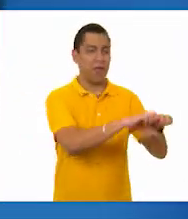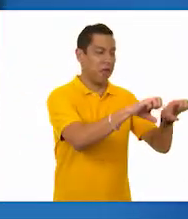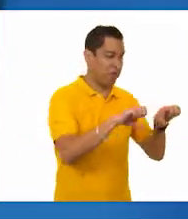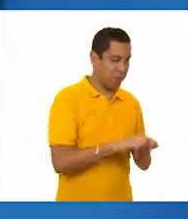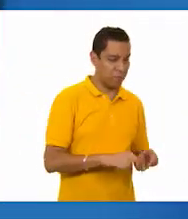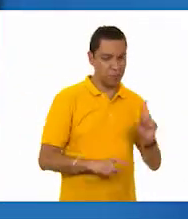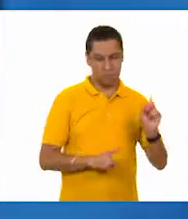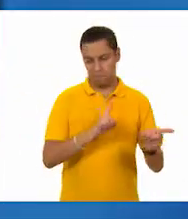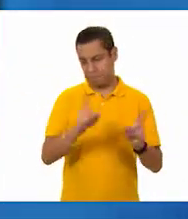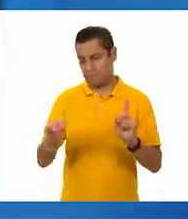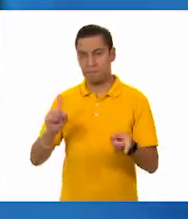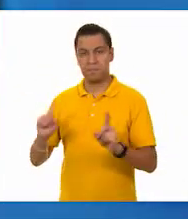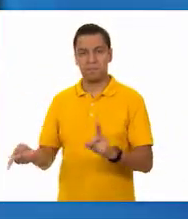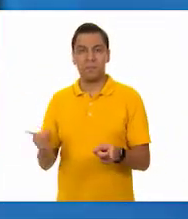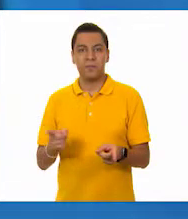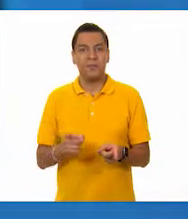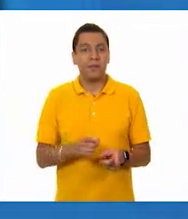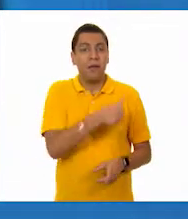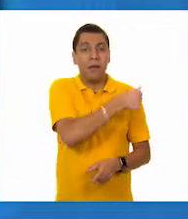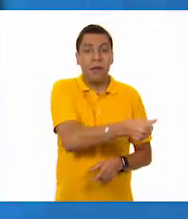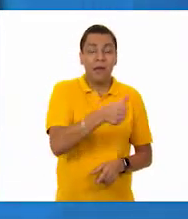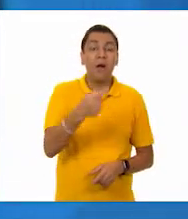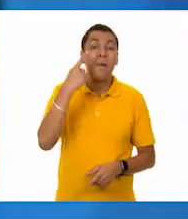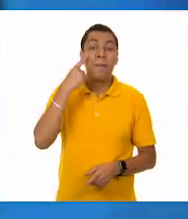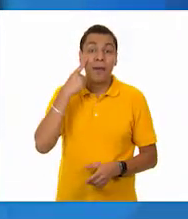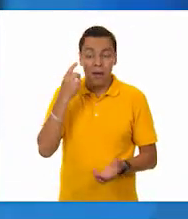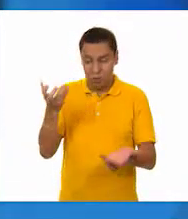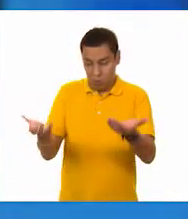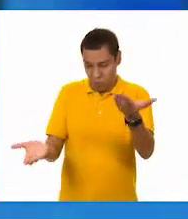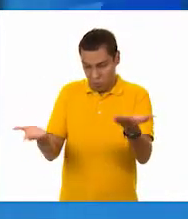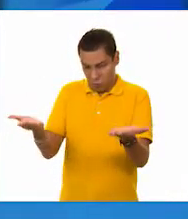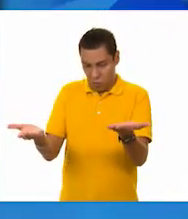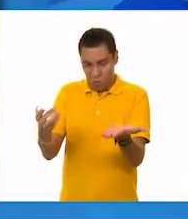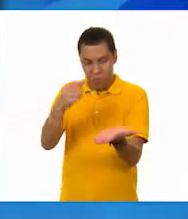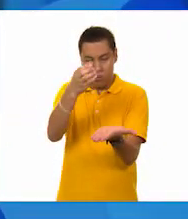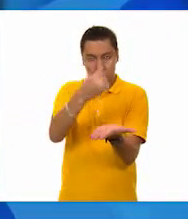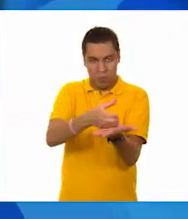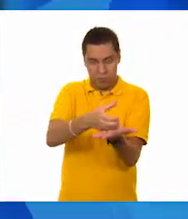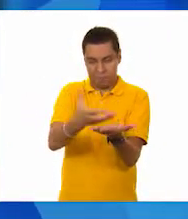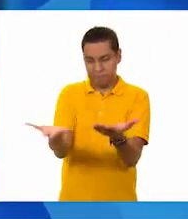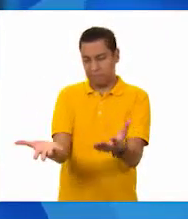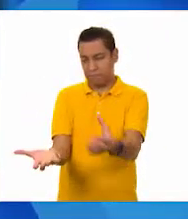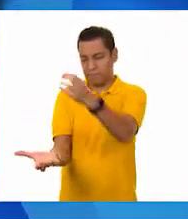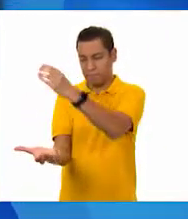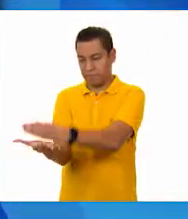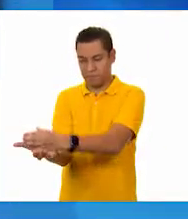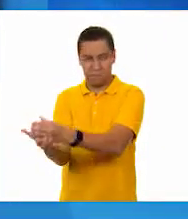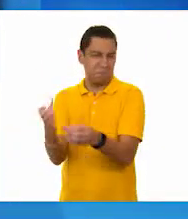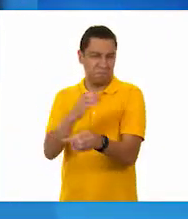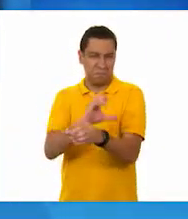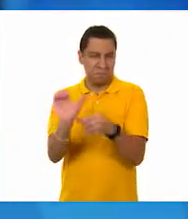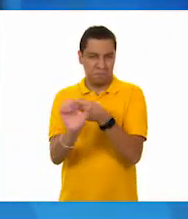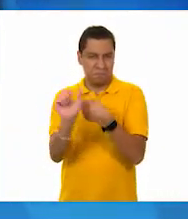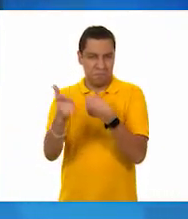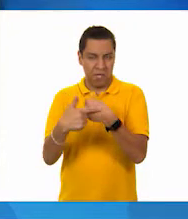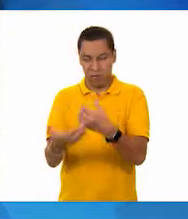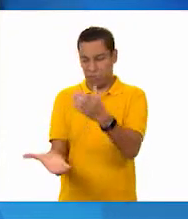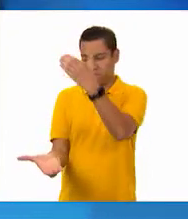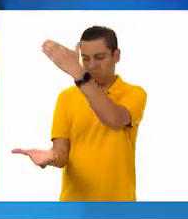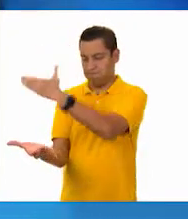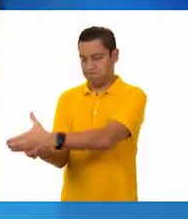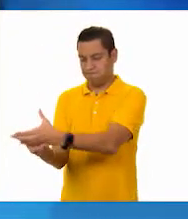estimen el peso de cada par de objetos y registren en la tabla cuál creen que pesa más.